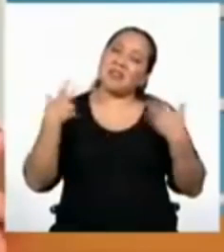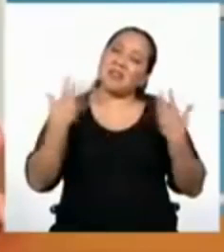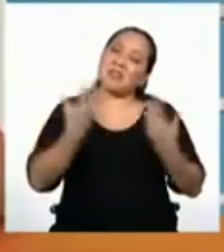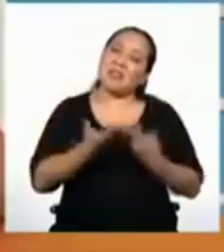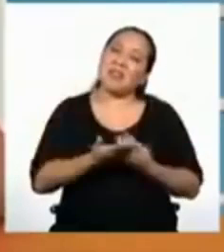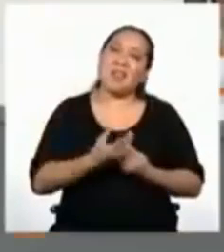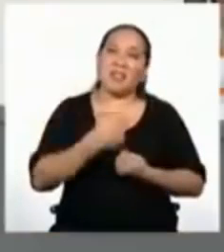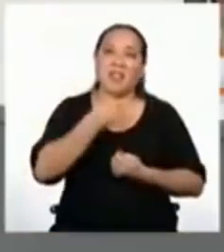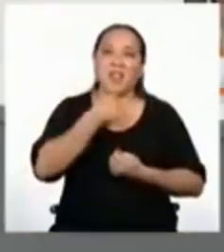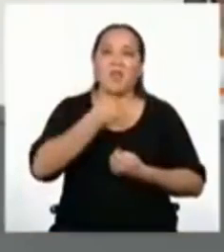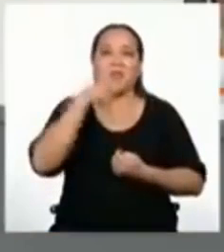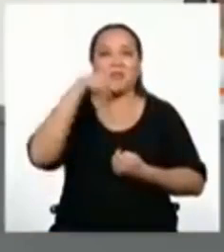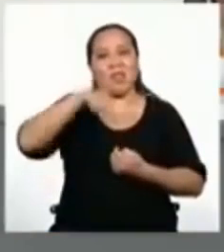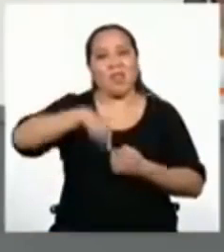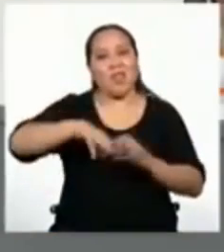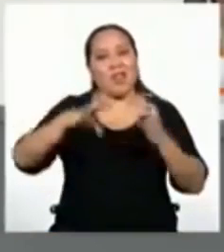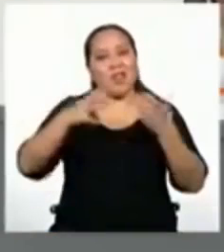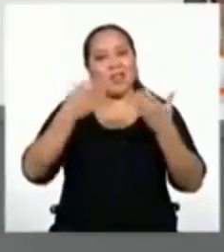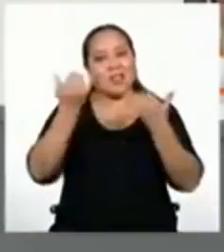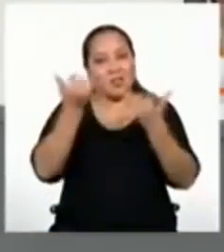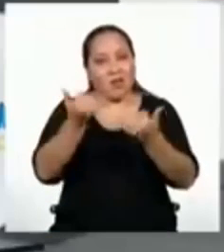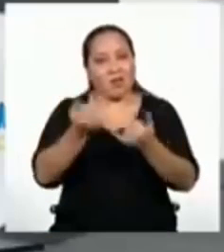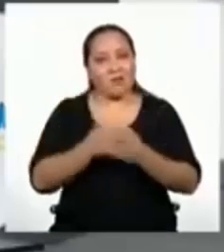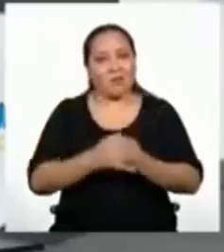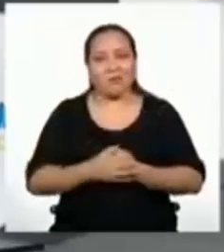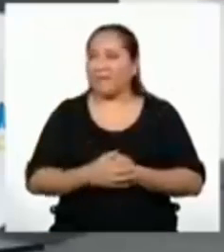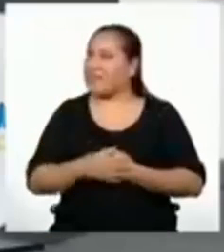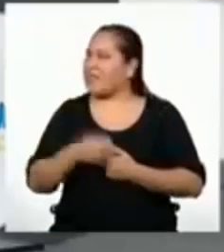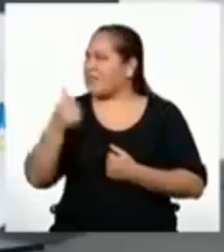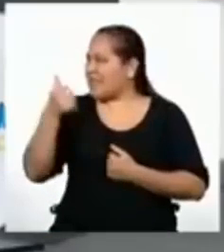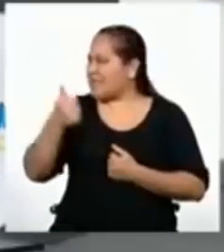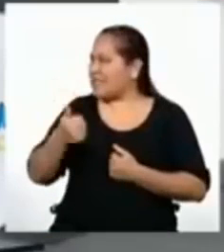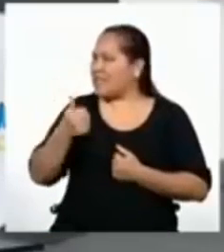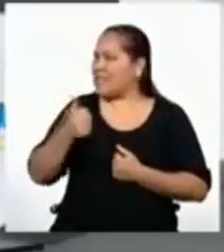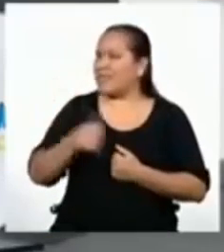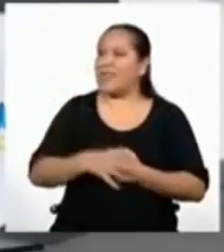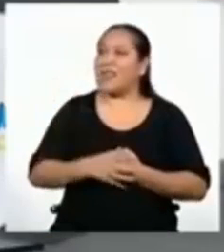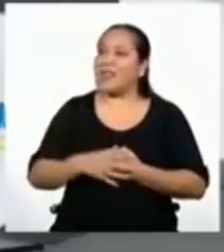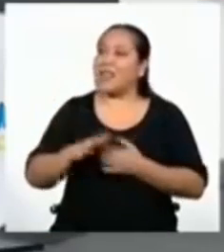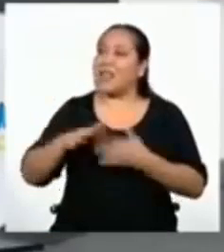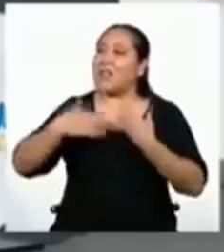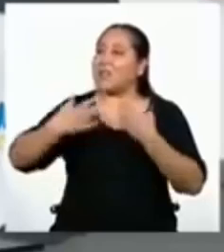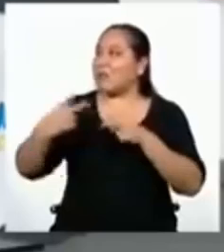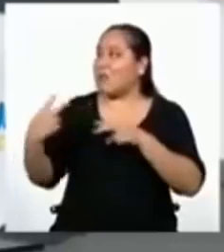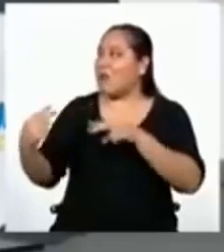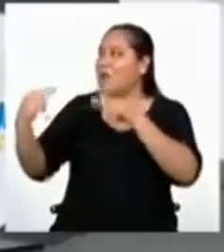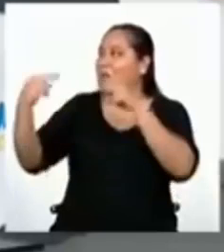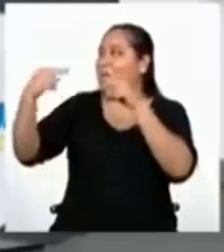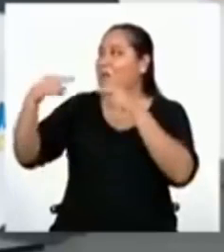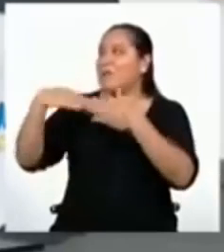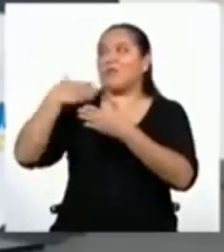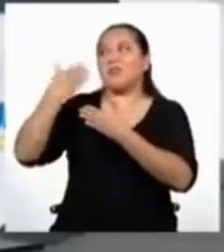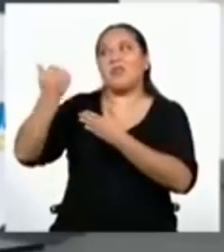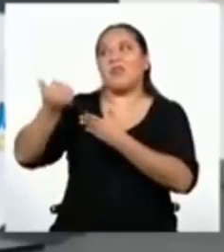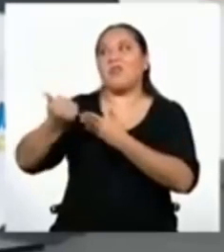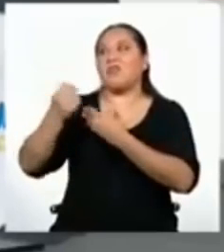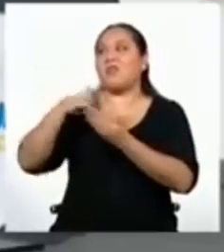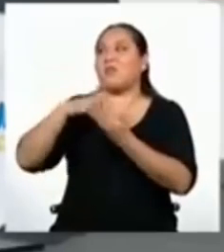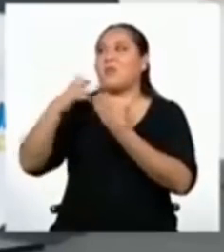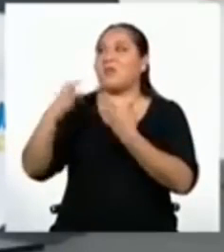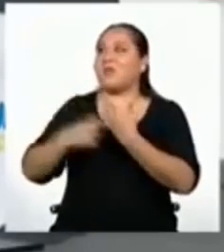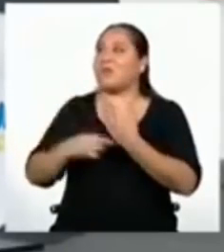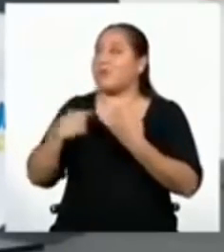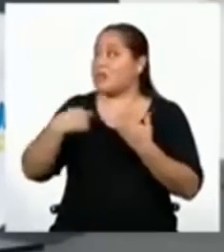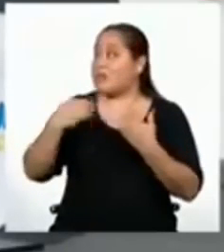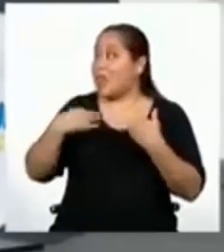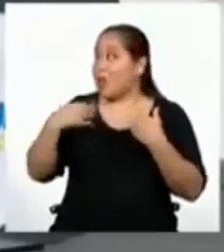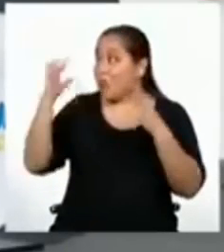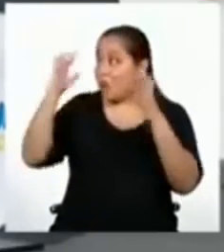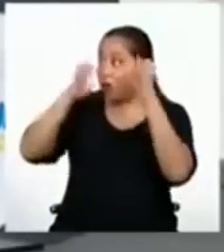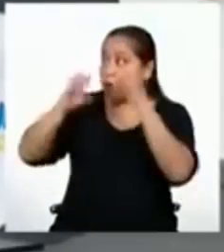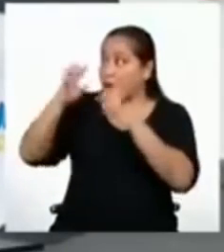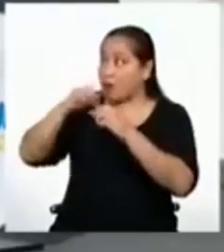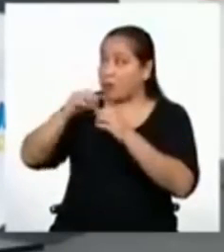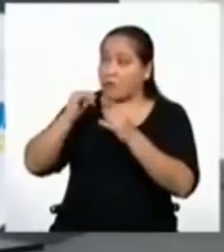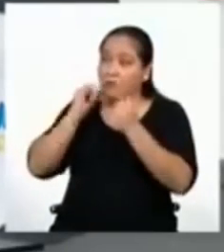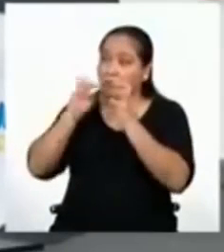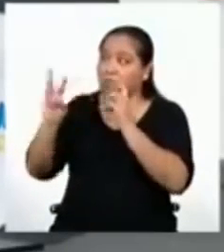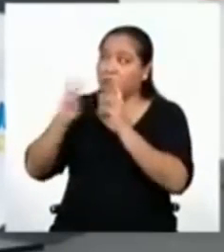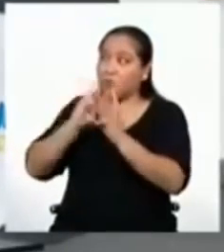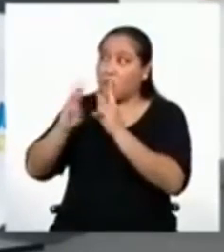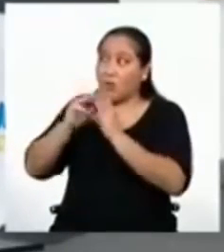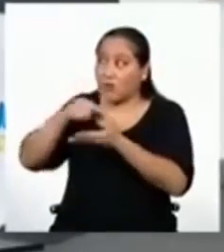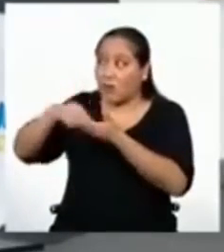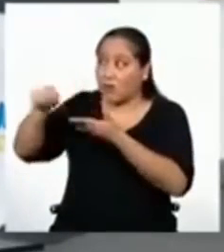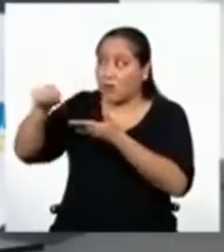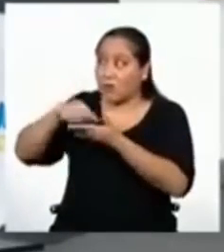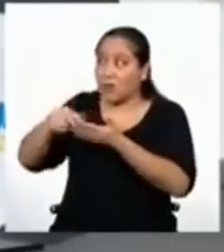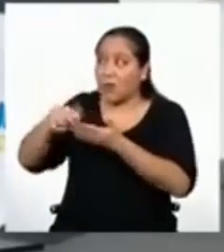haya gustado la actividad de hoy. De todas maneras, profesor. Y nos vemos en un próximo episodio. Si tengo más dudas, le escribo por WhatsApp,